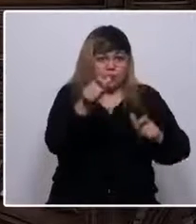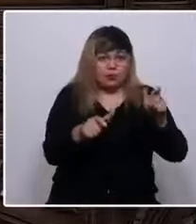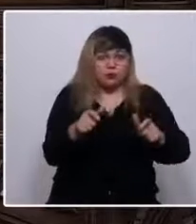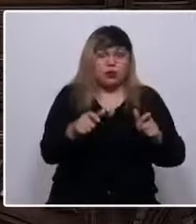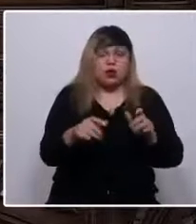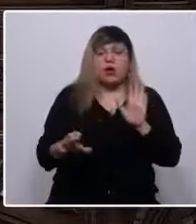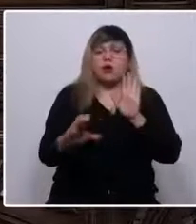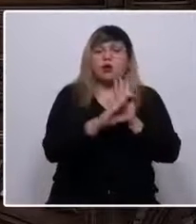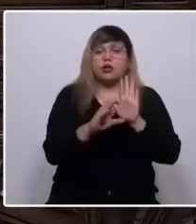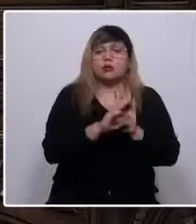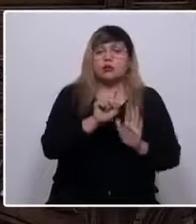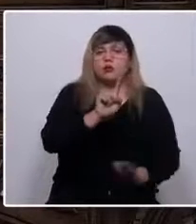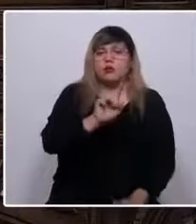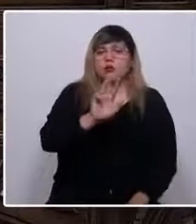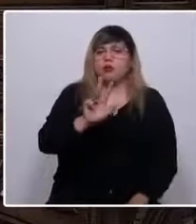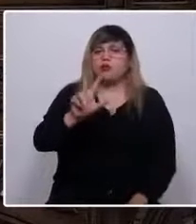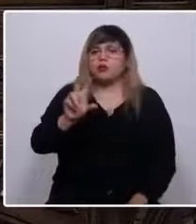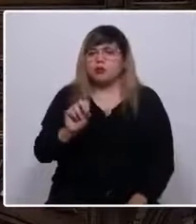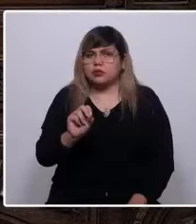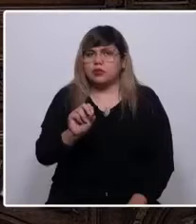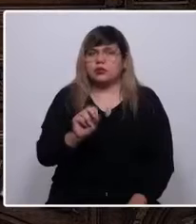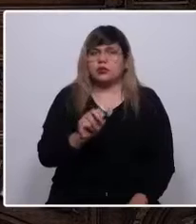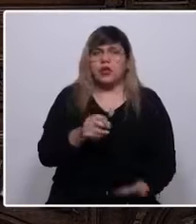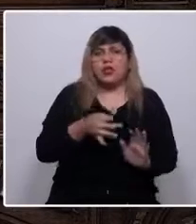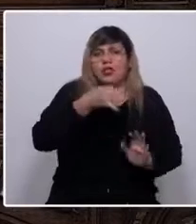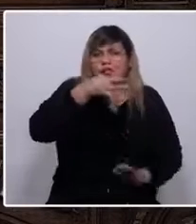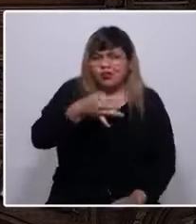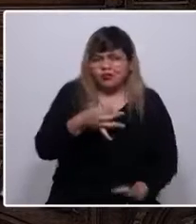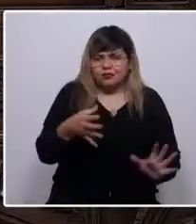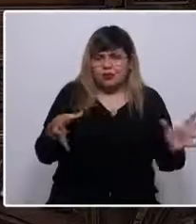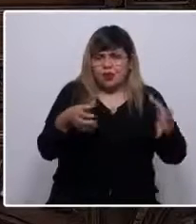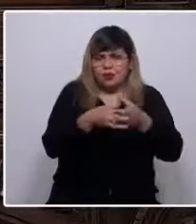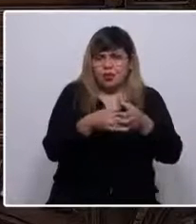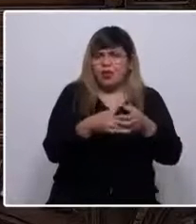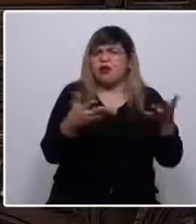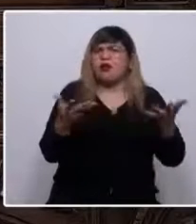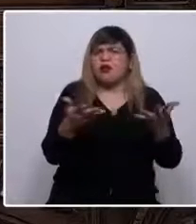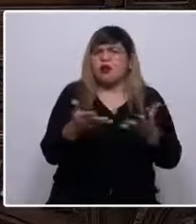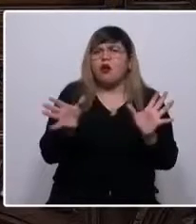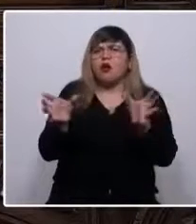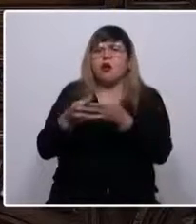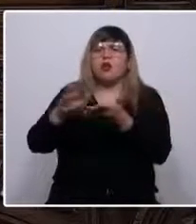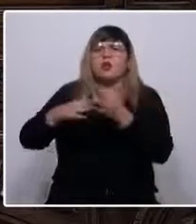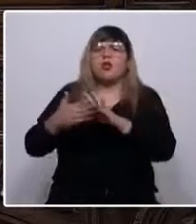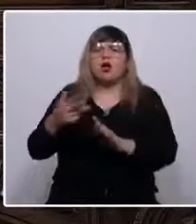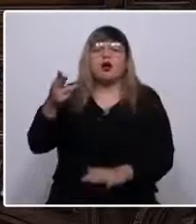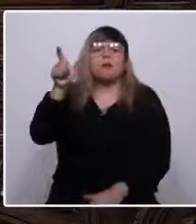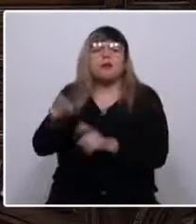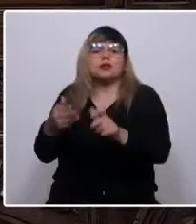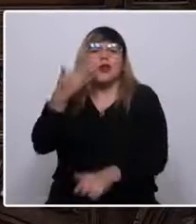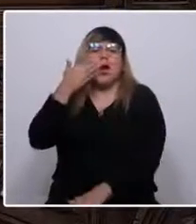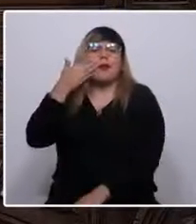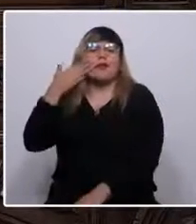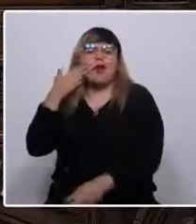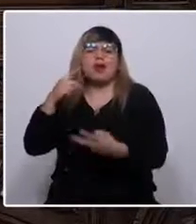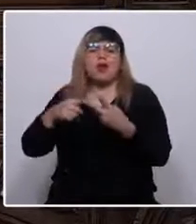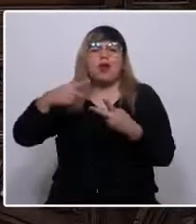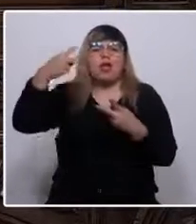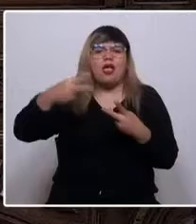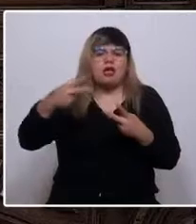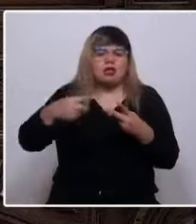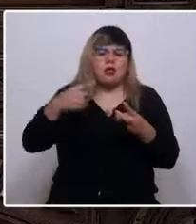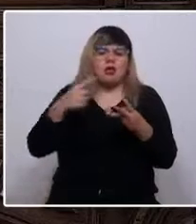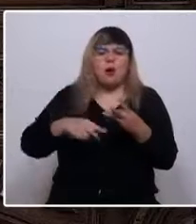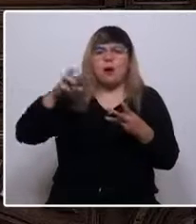la constitución del 80 consagra a la comunidad como comunidad del hombre blanco, heterosexual, padre